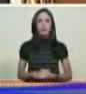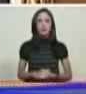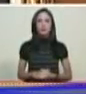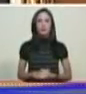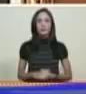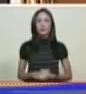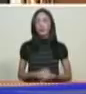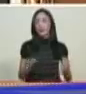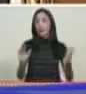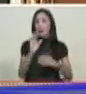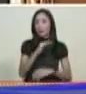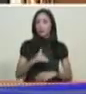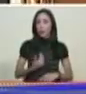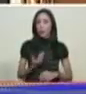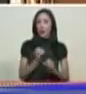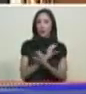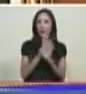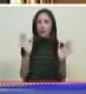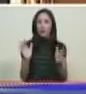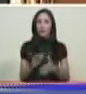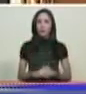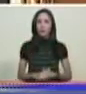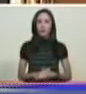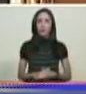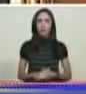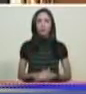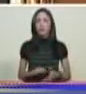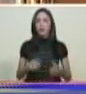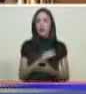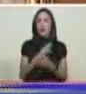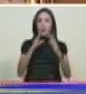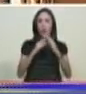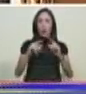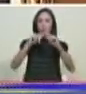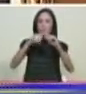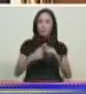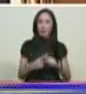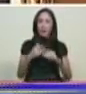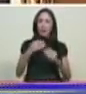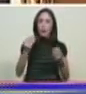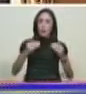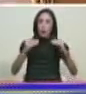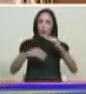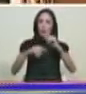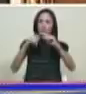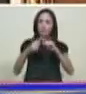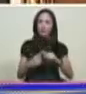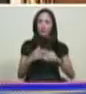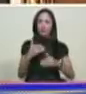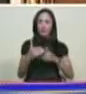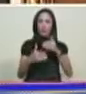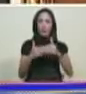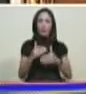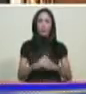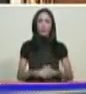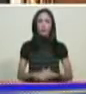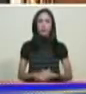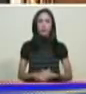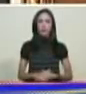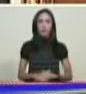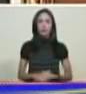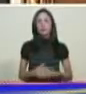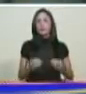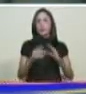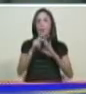todo es posible y todo va sumando todo va sumando fíjense ustedes todo va sumando en el